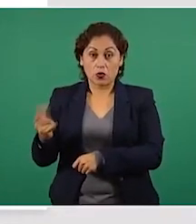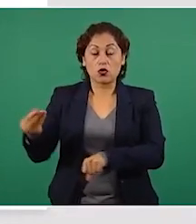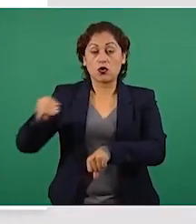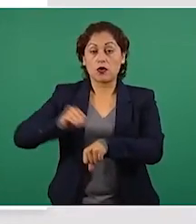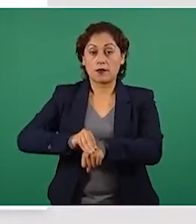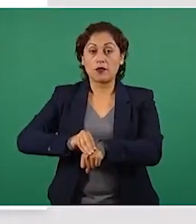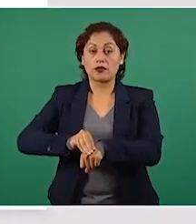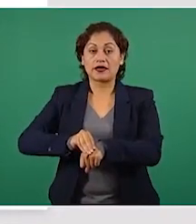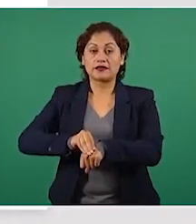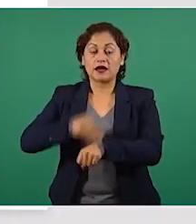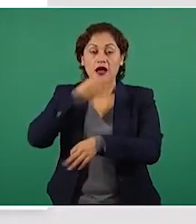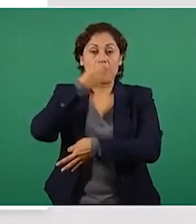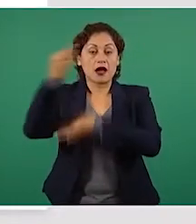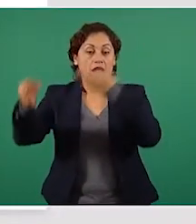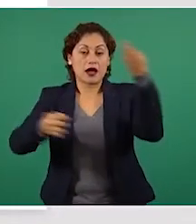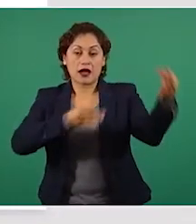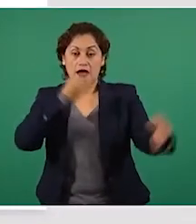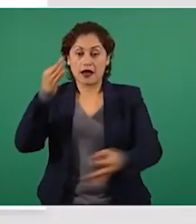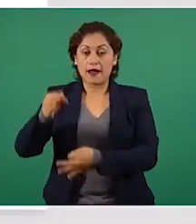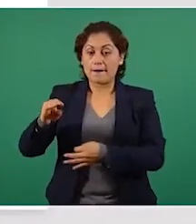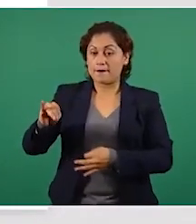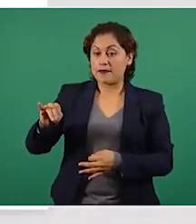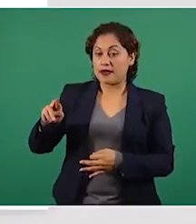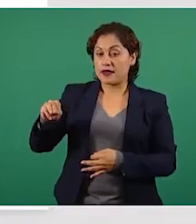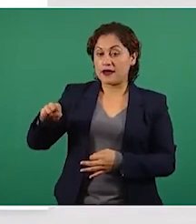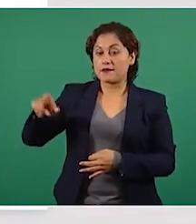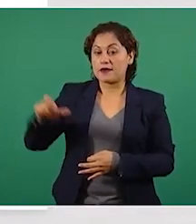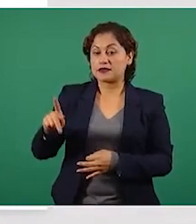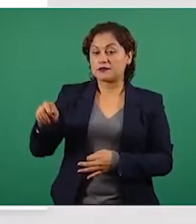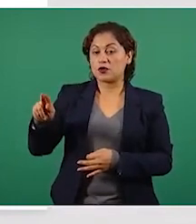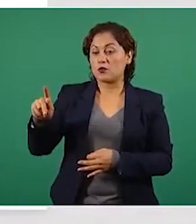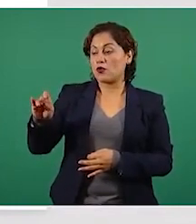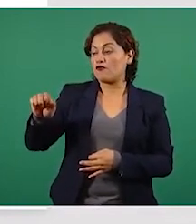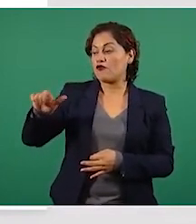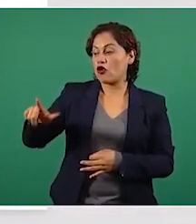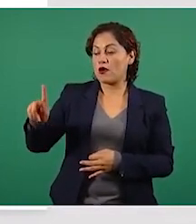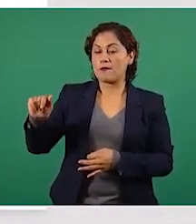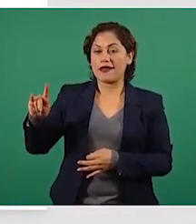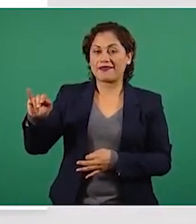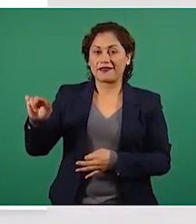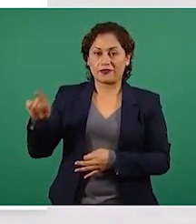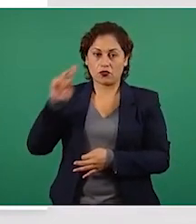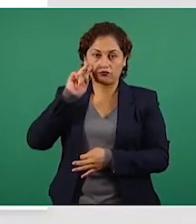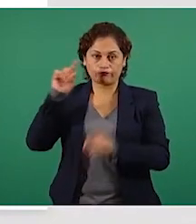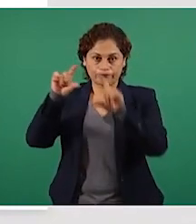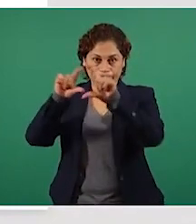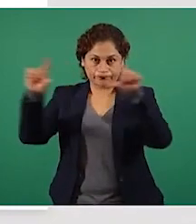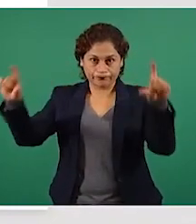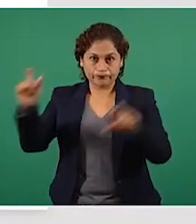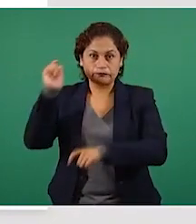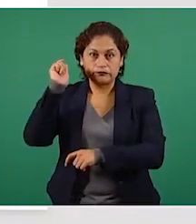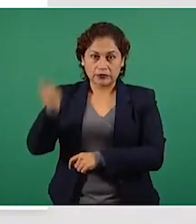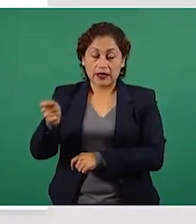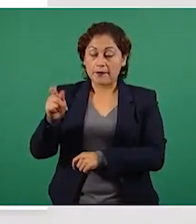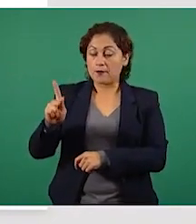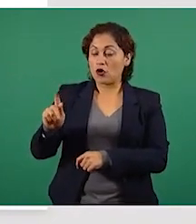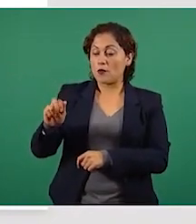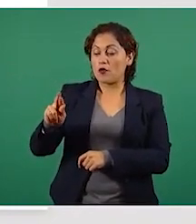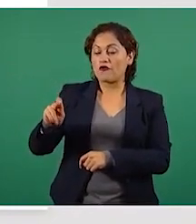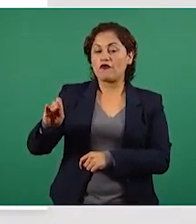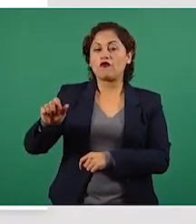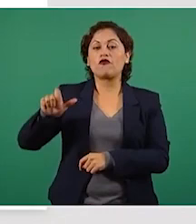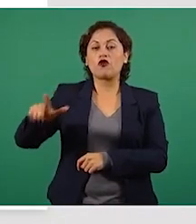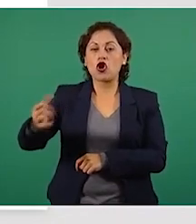incinera Virmex Propofol Patito. El Propofol es un anestésico de corta duración que es